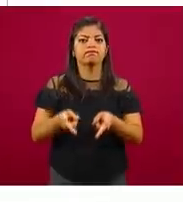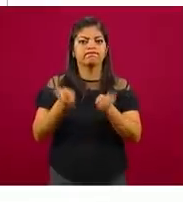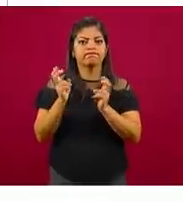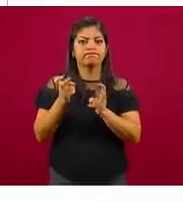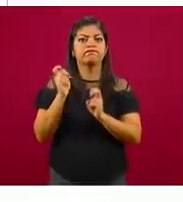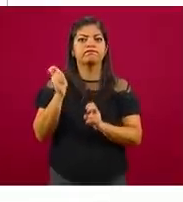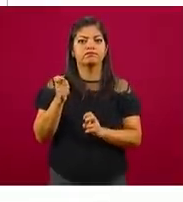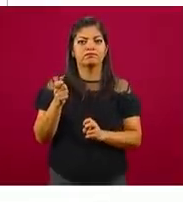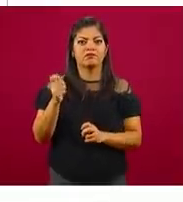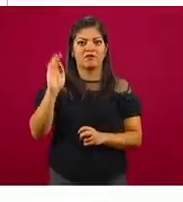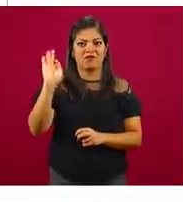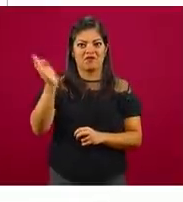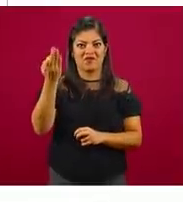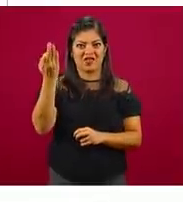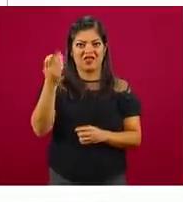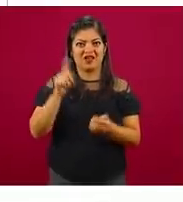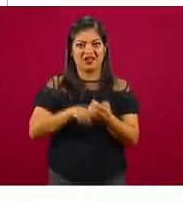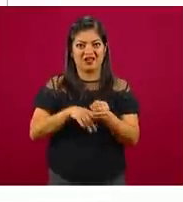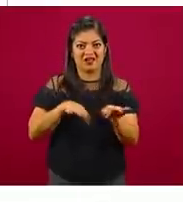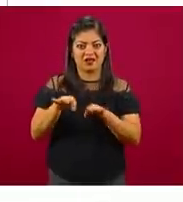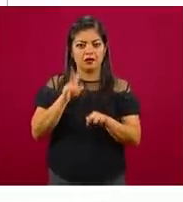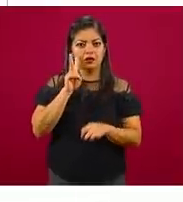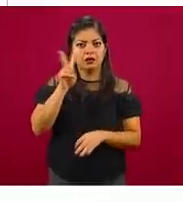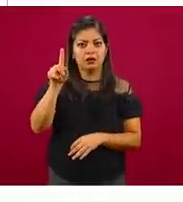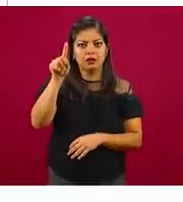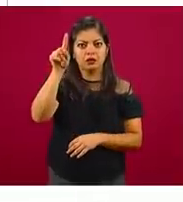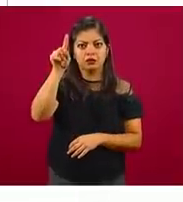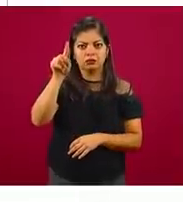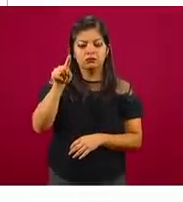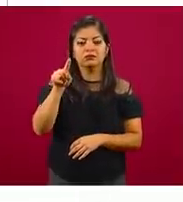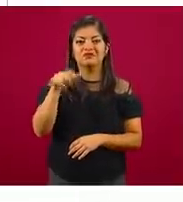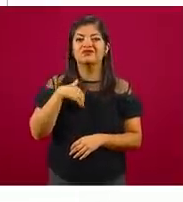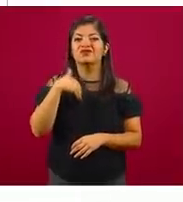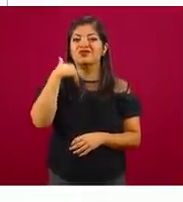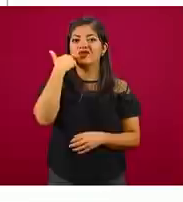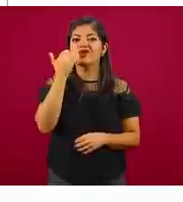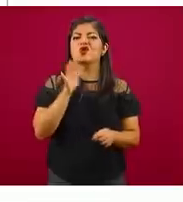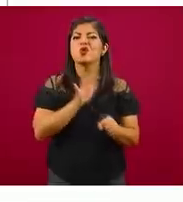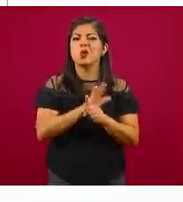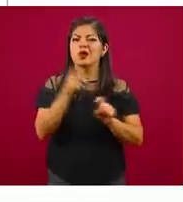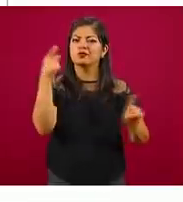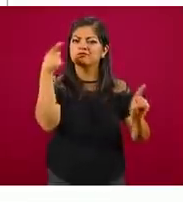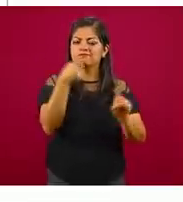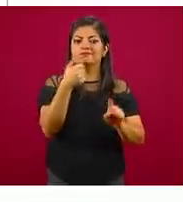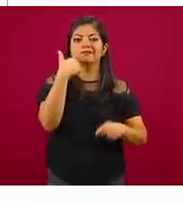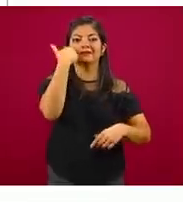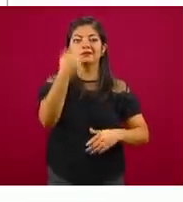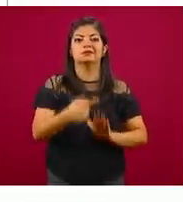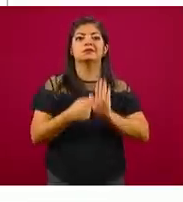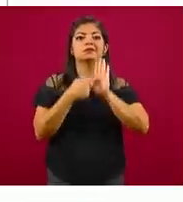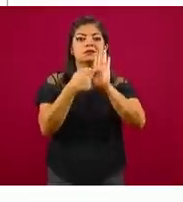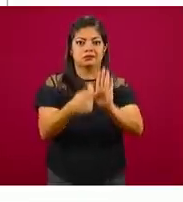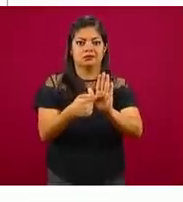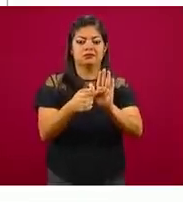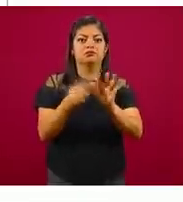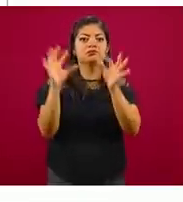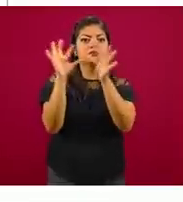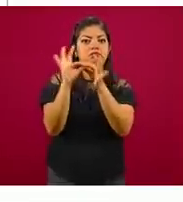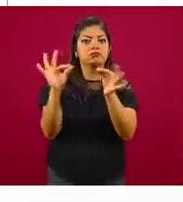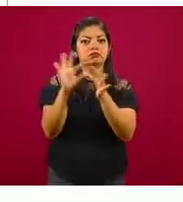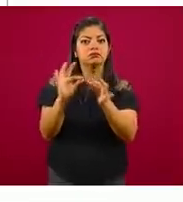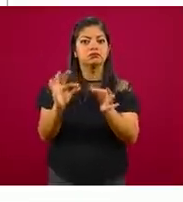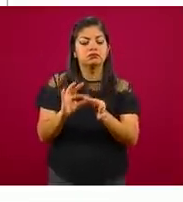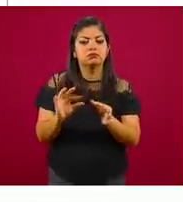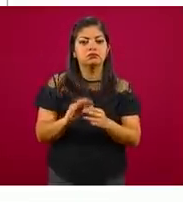fuero federal. Aquí el objetivo es presentarles a ustedes de manera desmenuzada